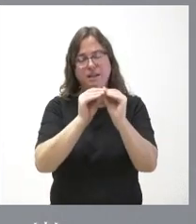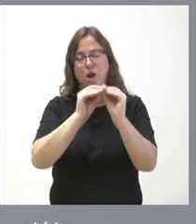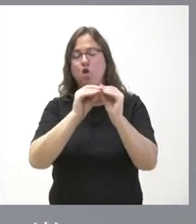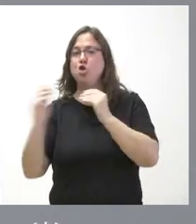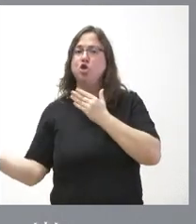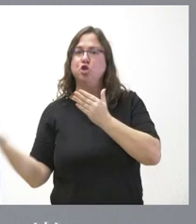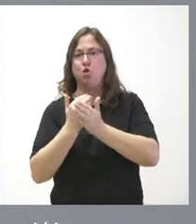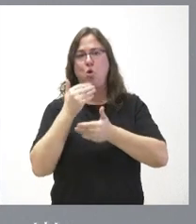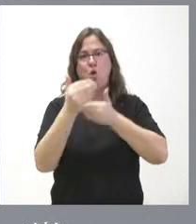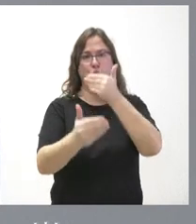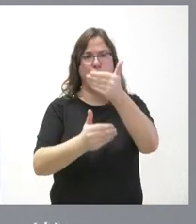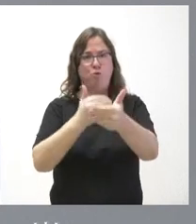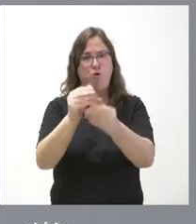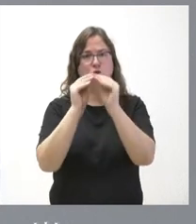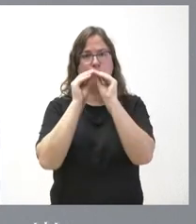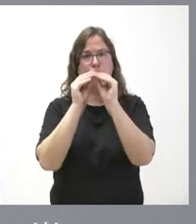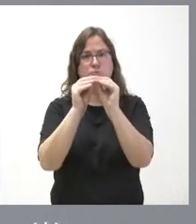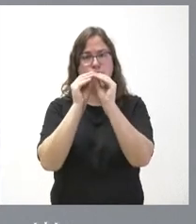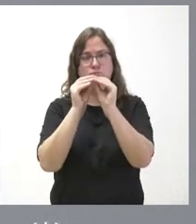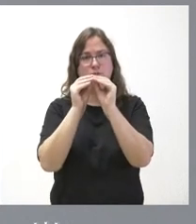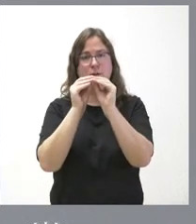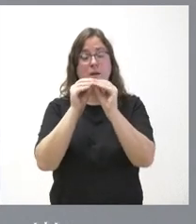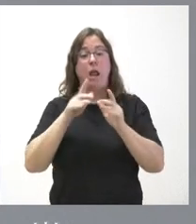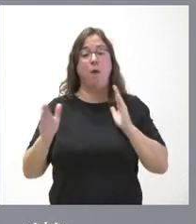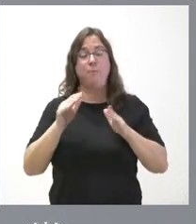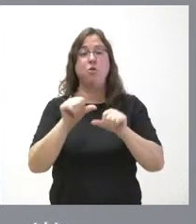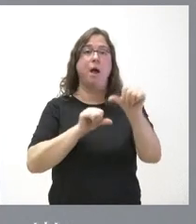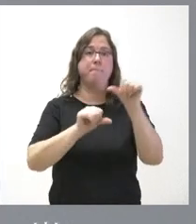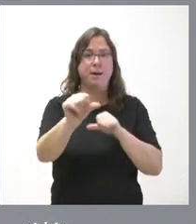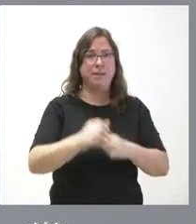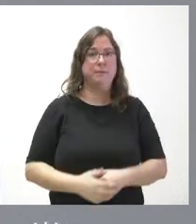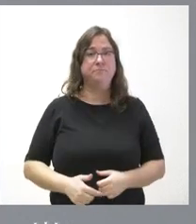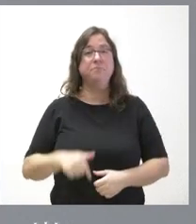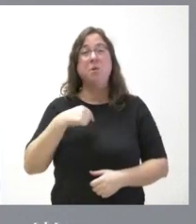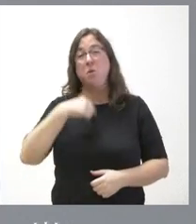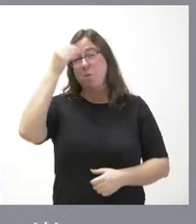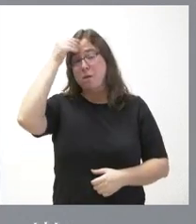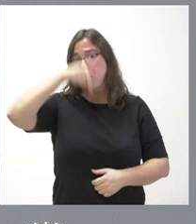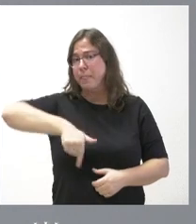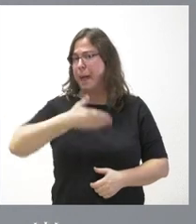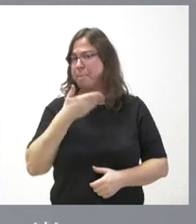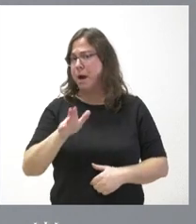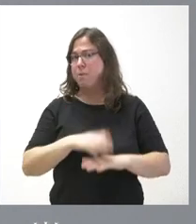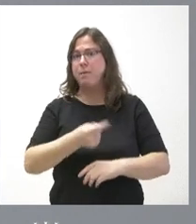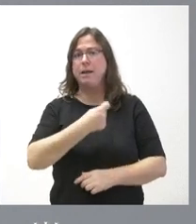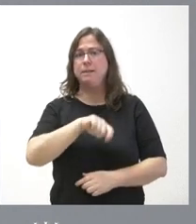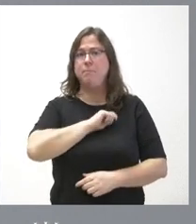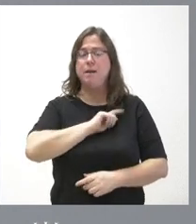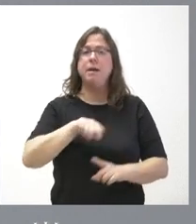proceso que se desarrolla a partir de este momento. Yo creo que es un mal día para España y para Castilla y León,